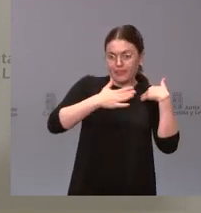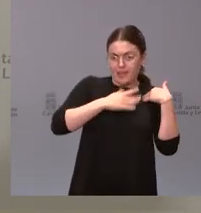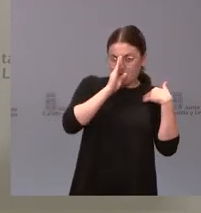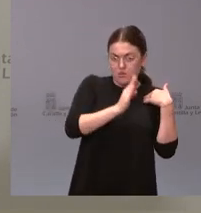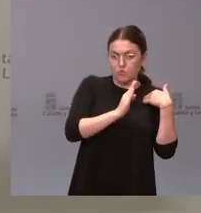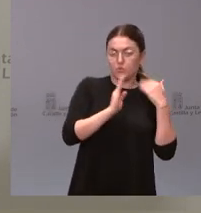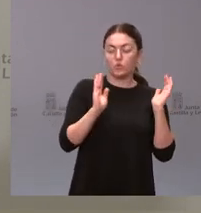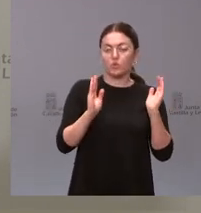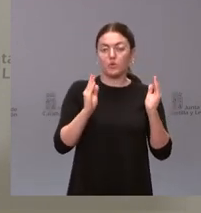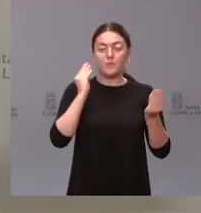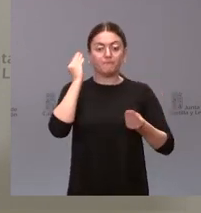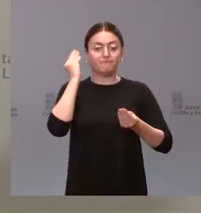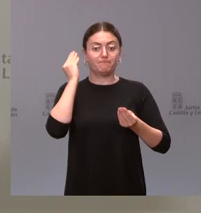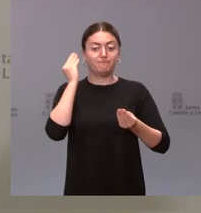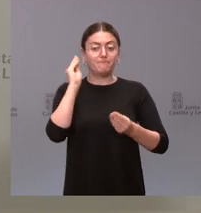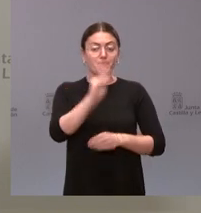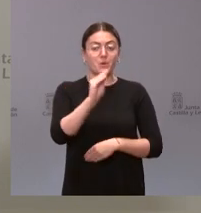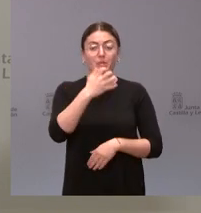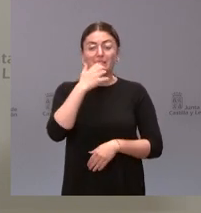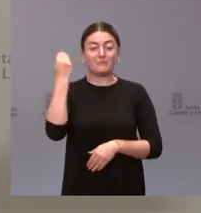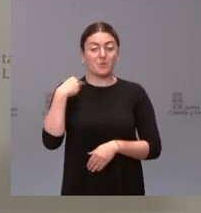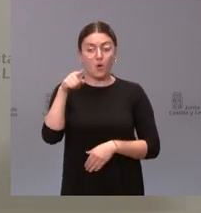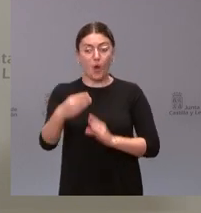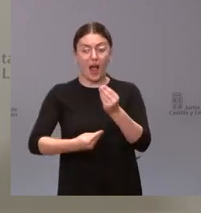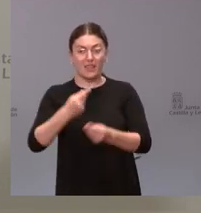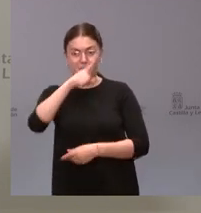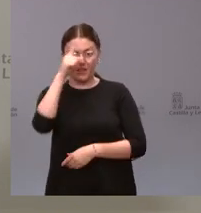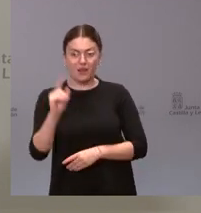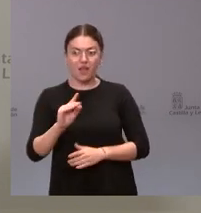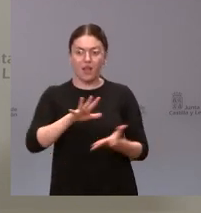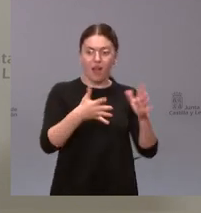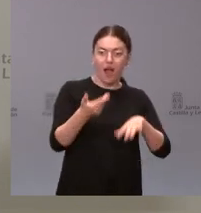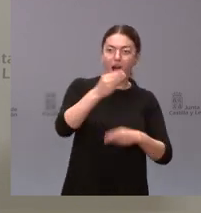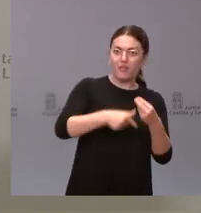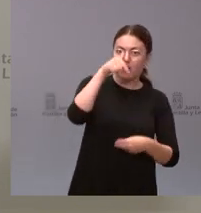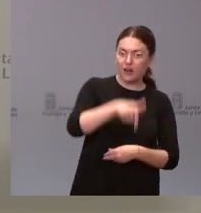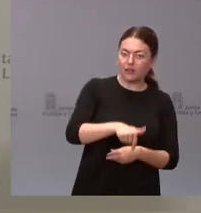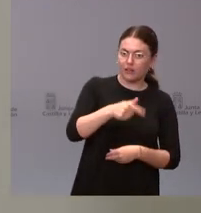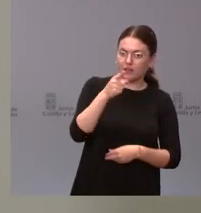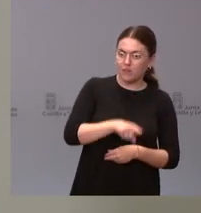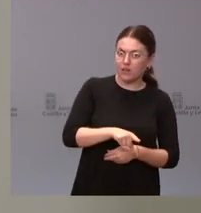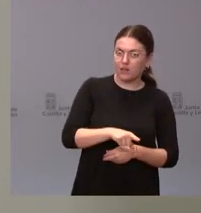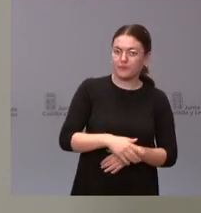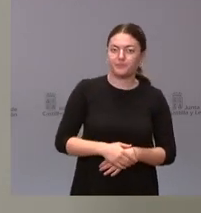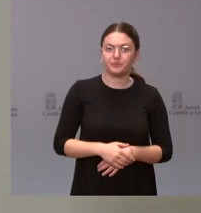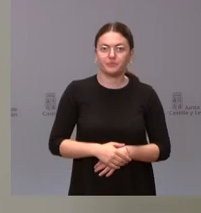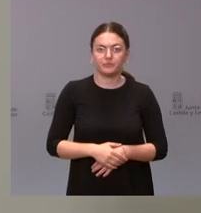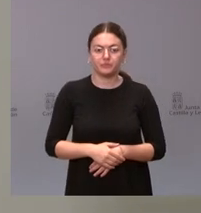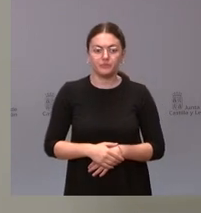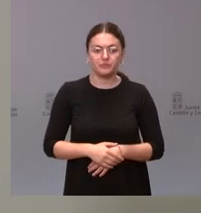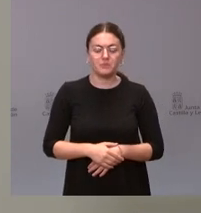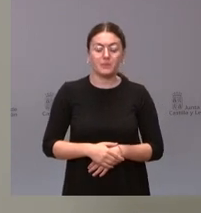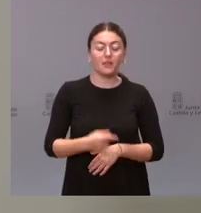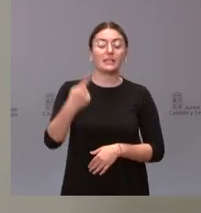si esta medida de Madrid se va a adoptar también aquí en Castilla y León este verano en los consultorios bueno nosotros saben que nuestra